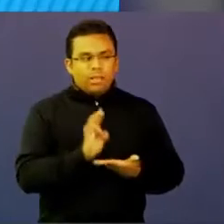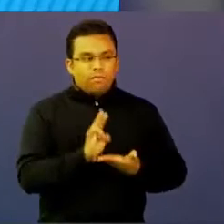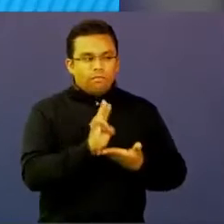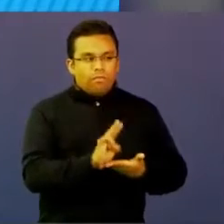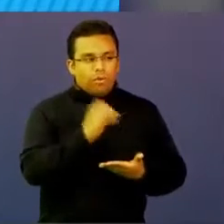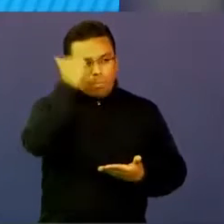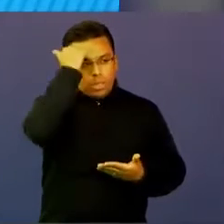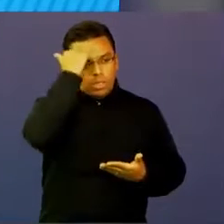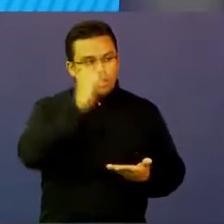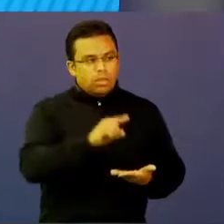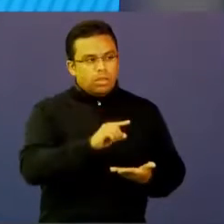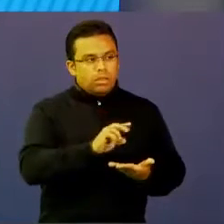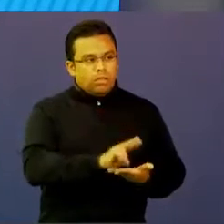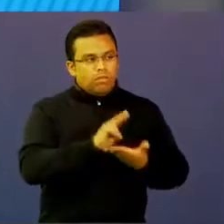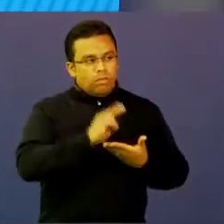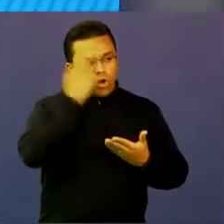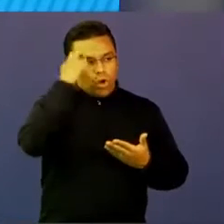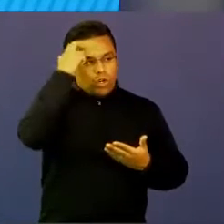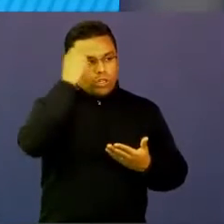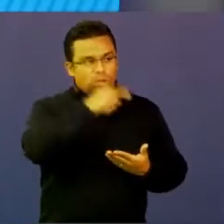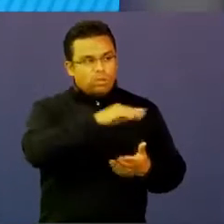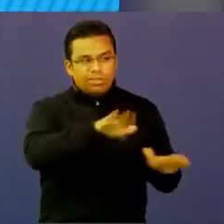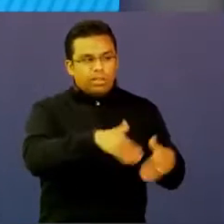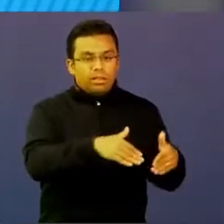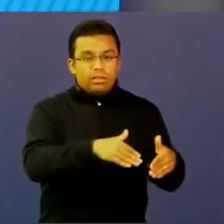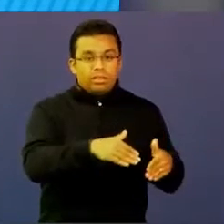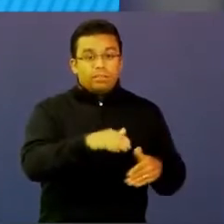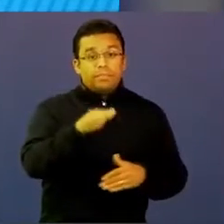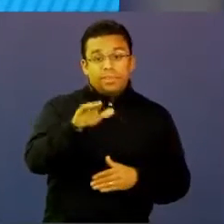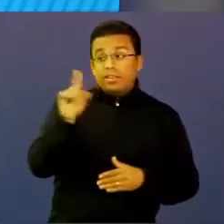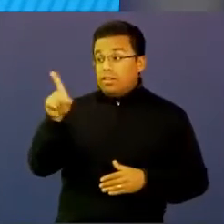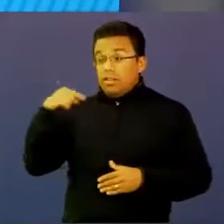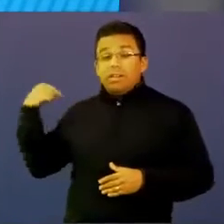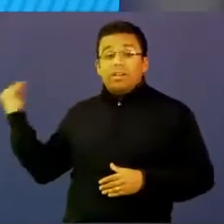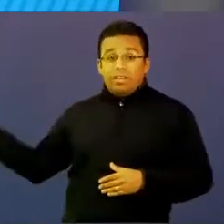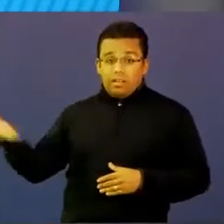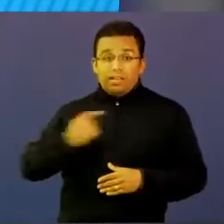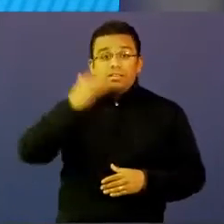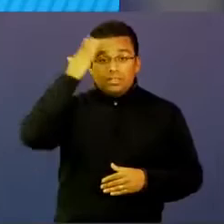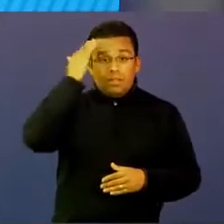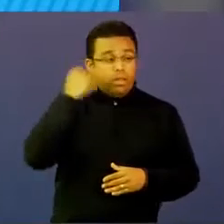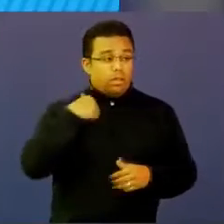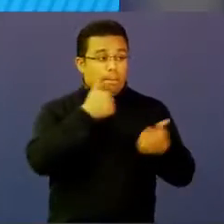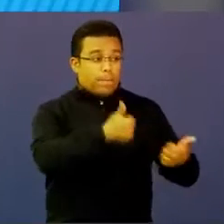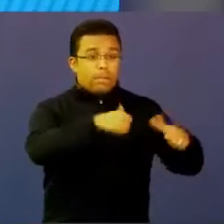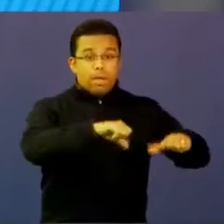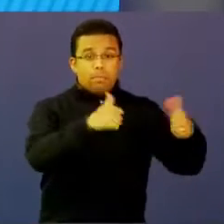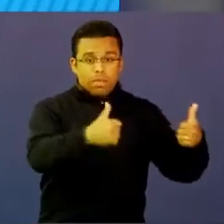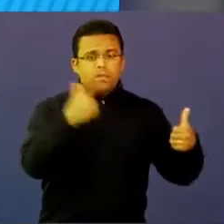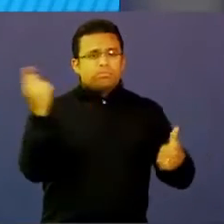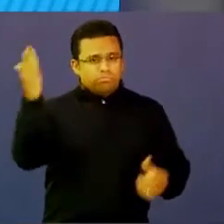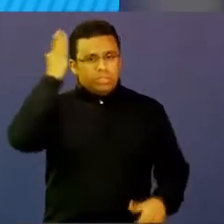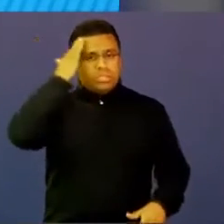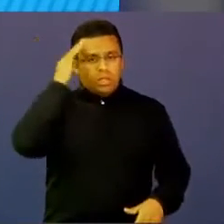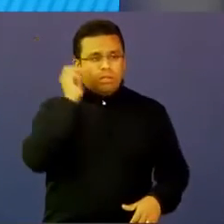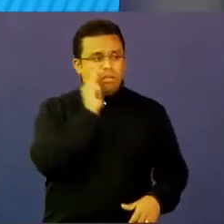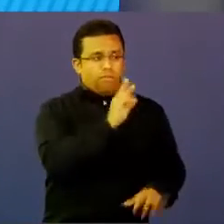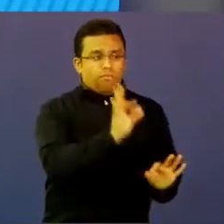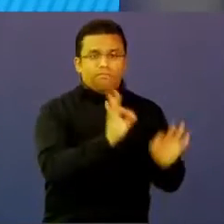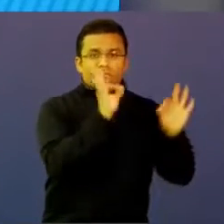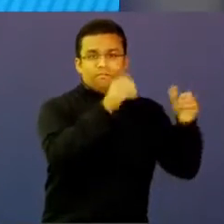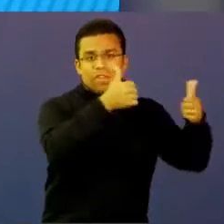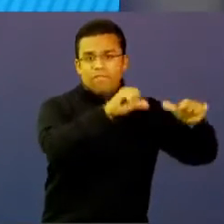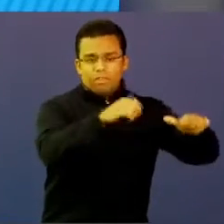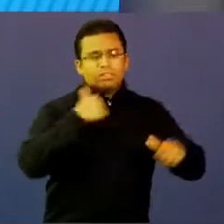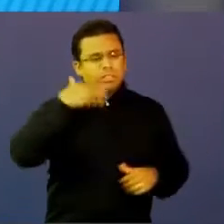resolver problemas. O sea, el mundo sí sabe qué significa tener un maestro que no es eficiente y que no logra aprendizaje.